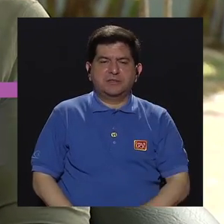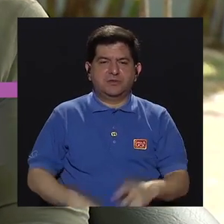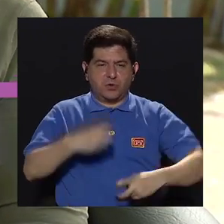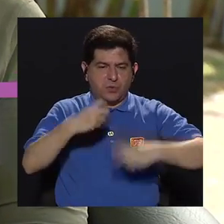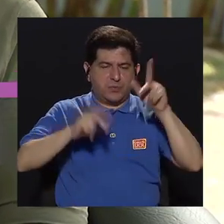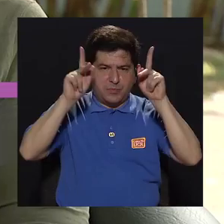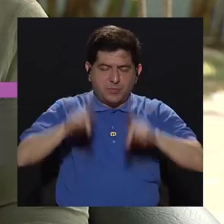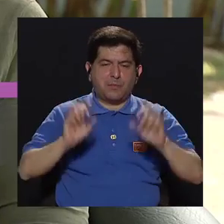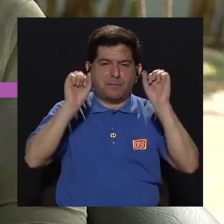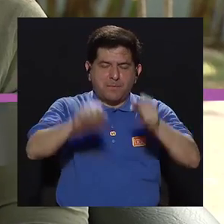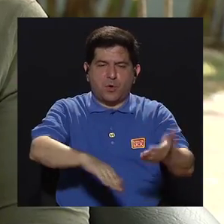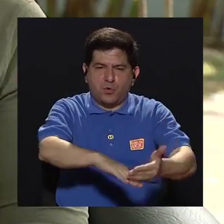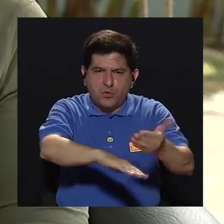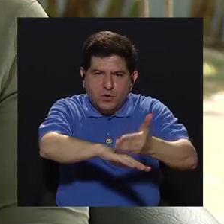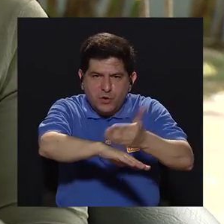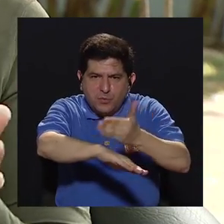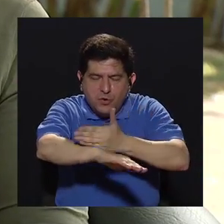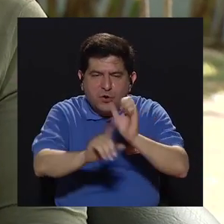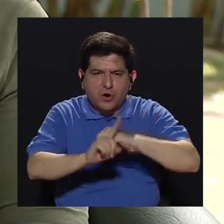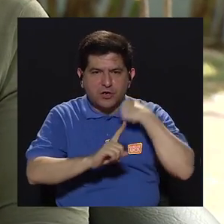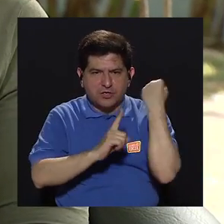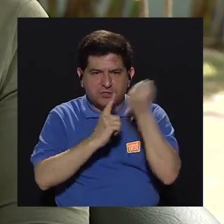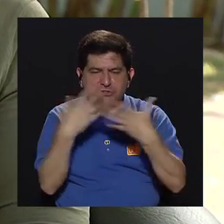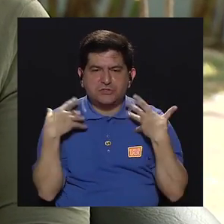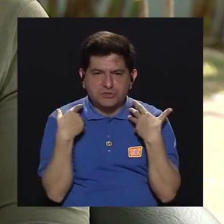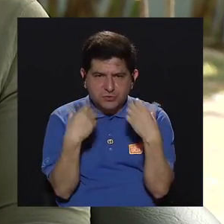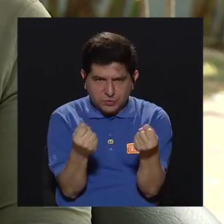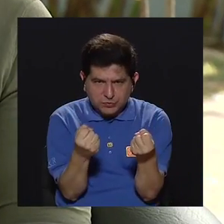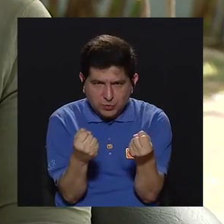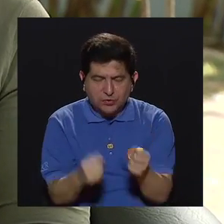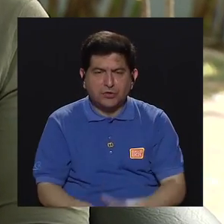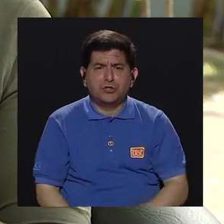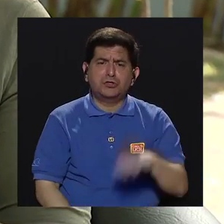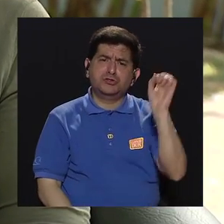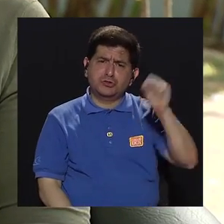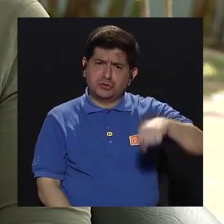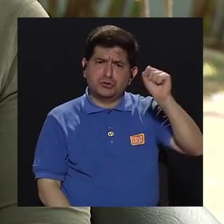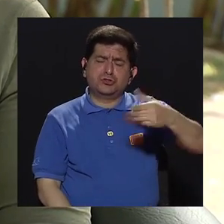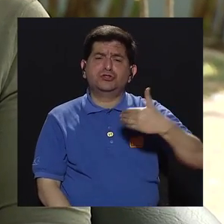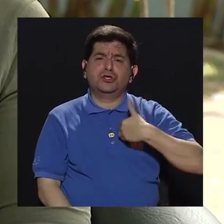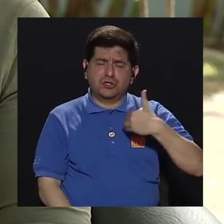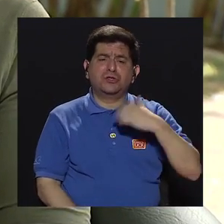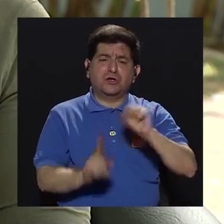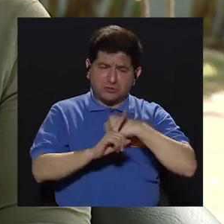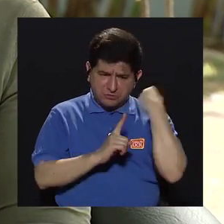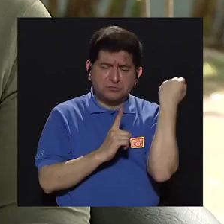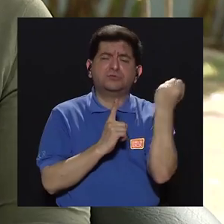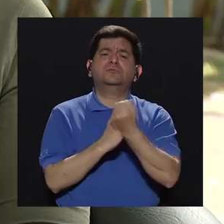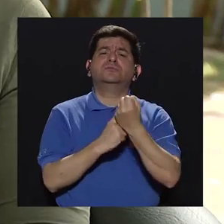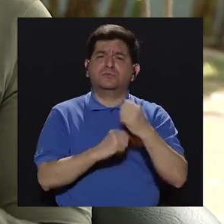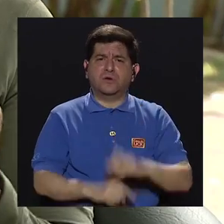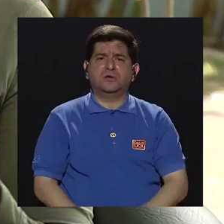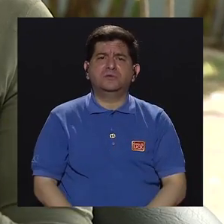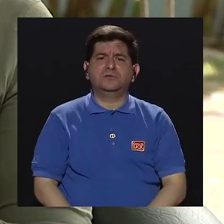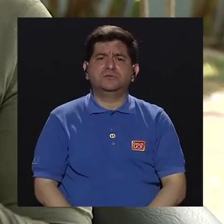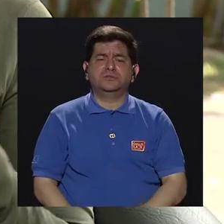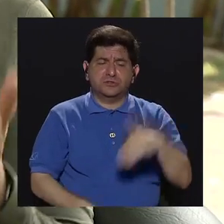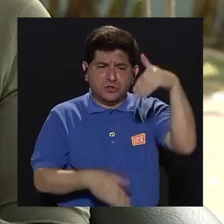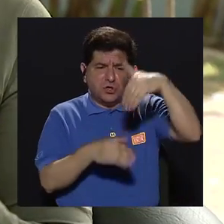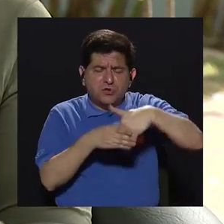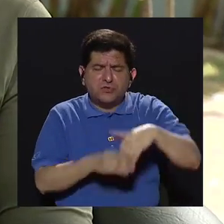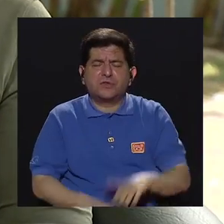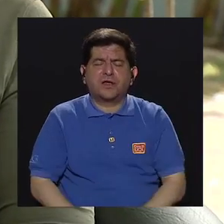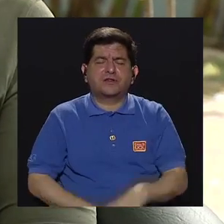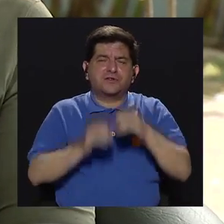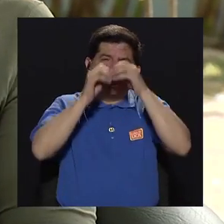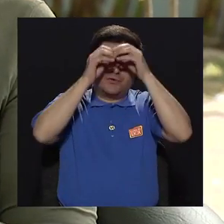persona para ayudarle a salir adelante de las situaciones de salud. Entonces, sí, sí han habido situaciones que dentro del